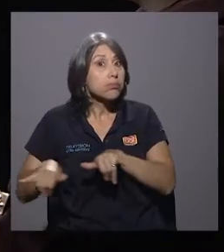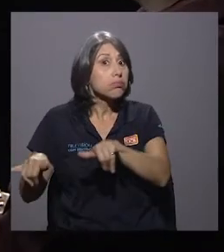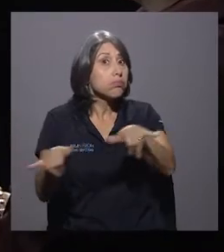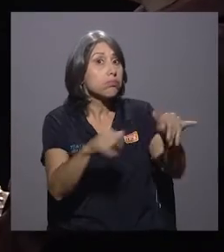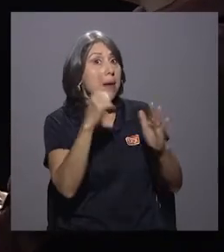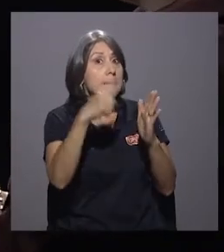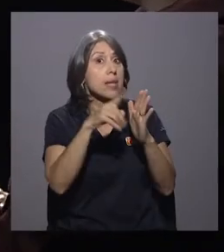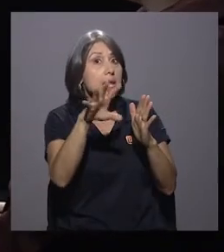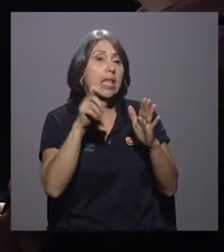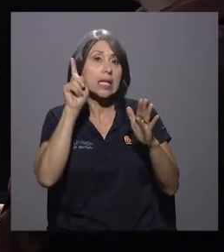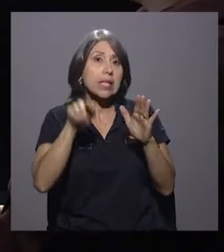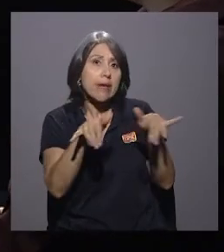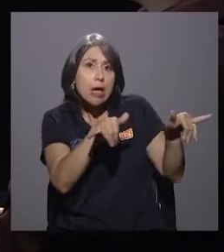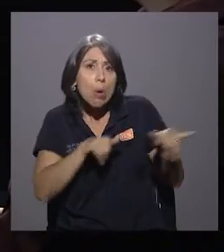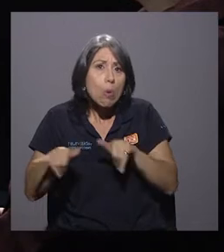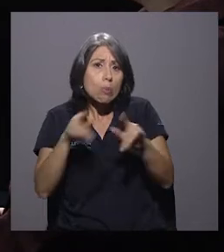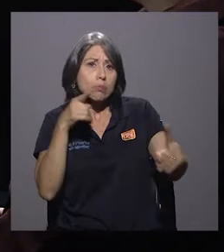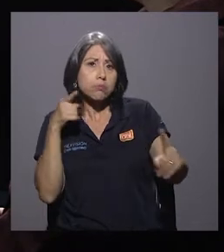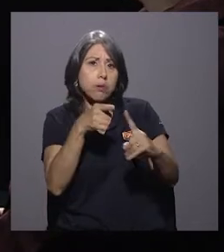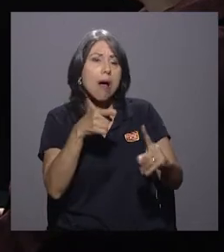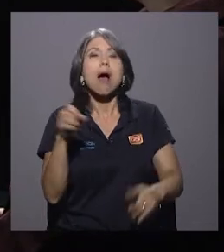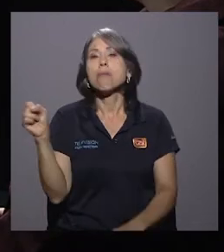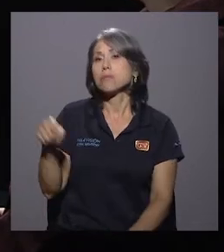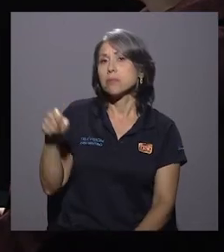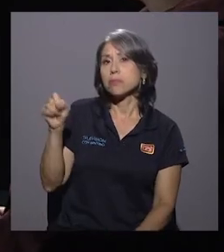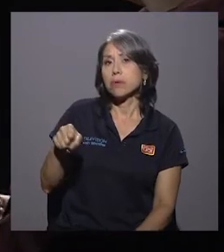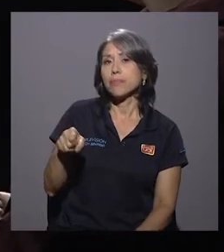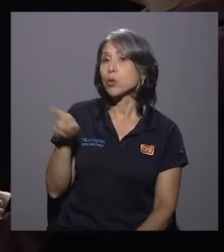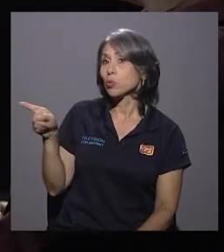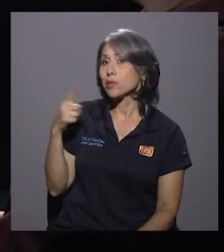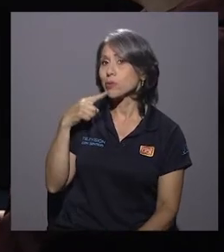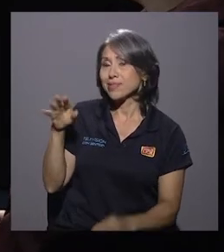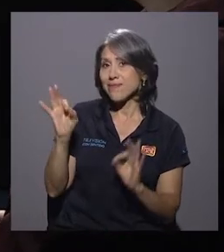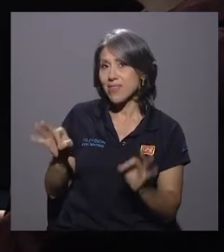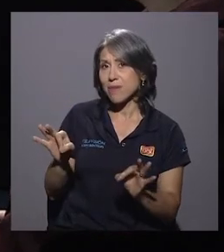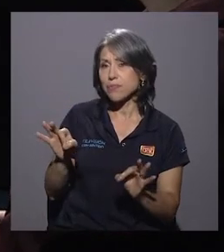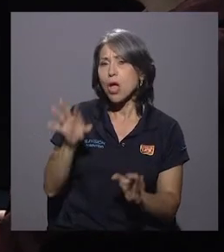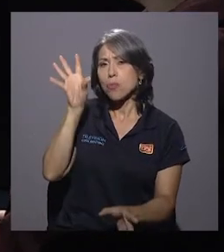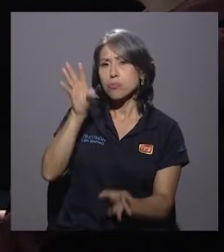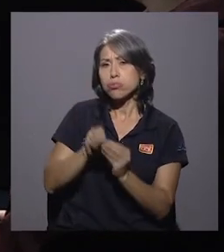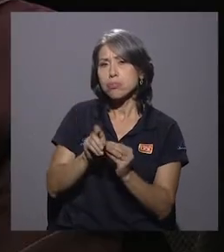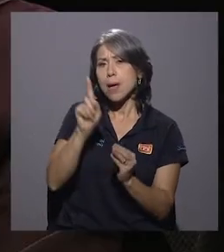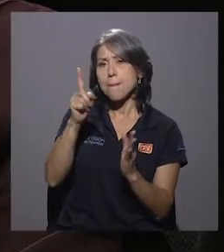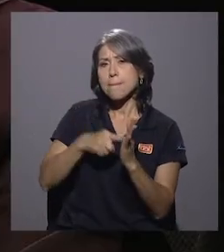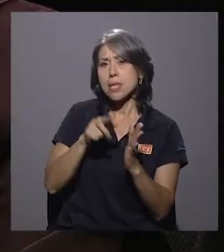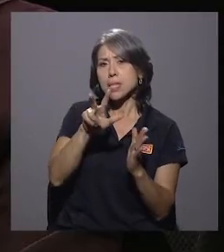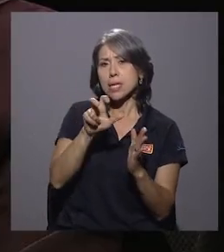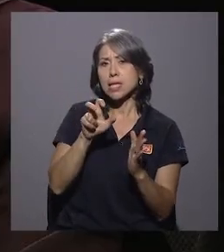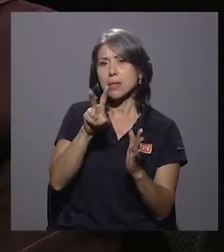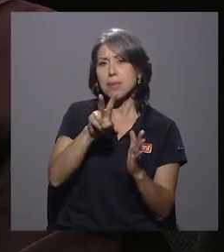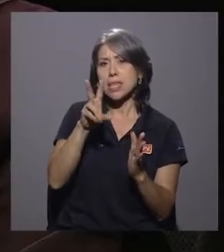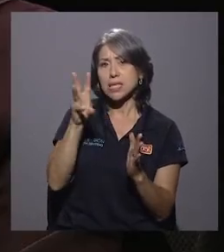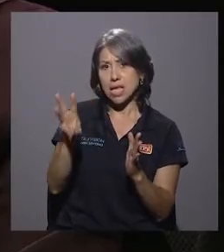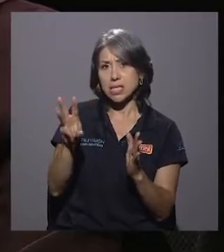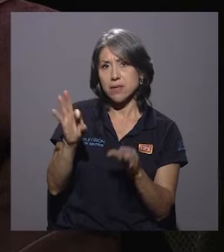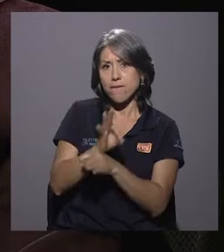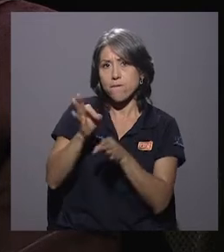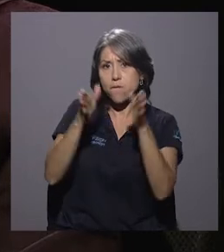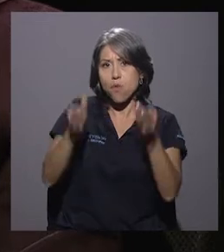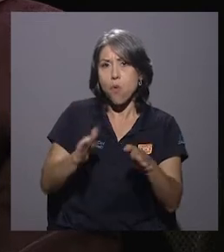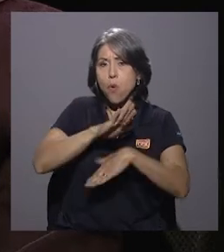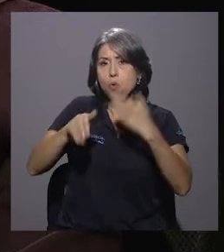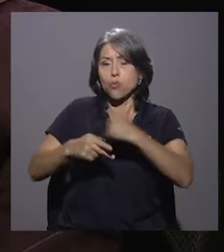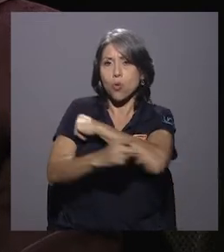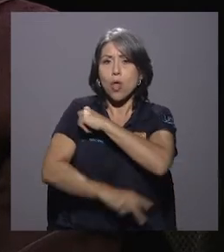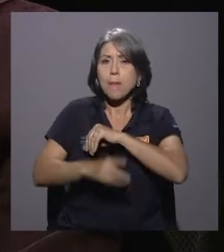Exactamente. Y usted bien lo menciona, son 1,326 funcionarios y funcionarias en todo el país,